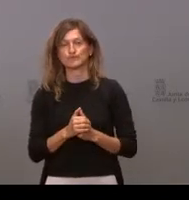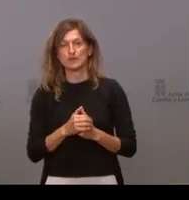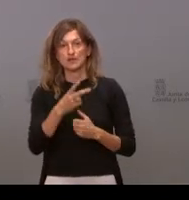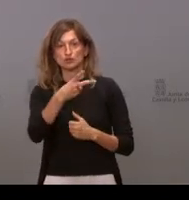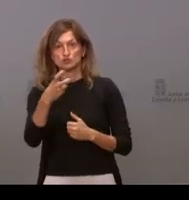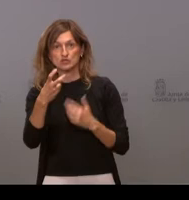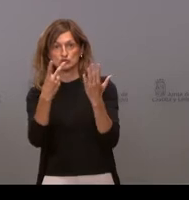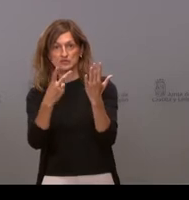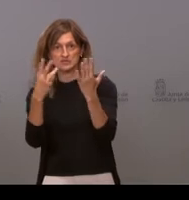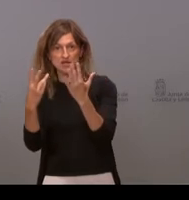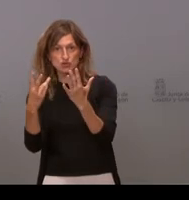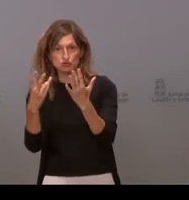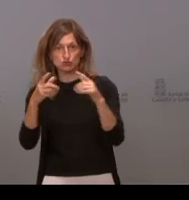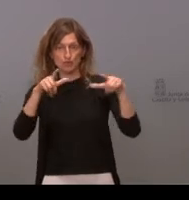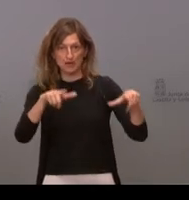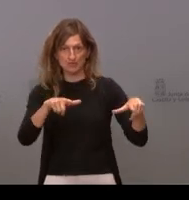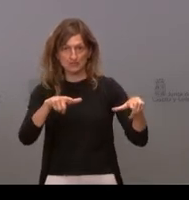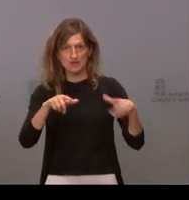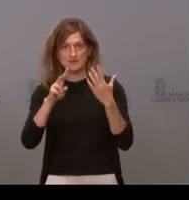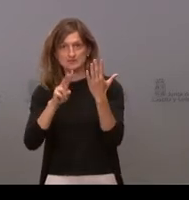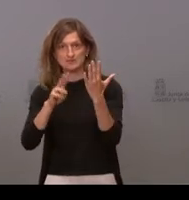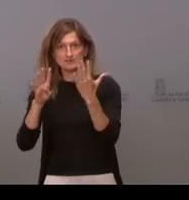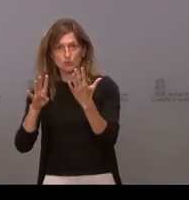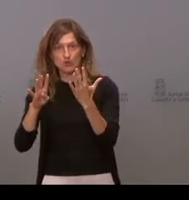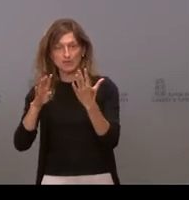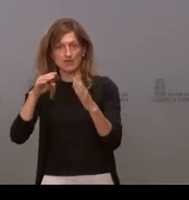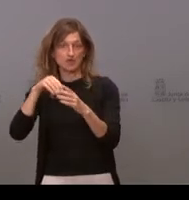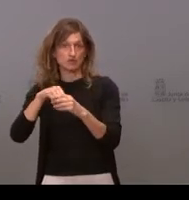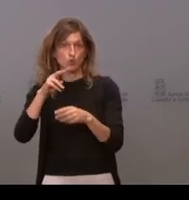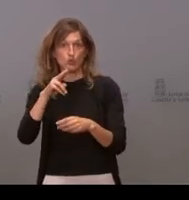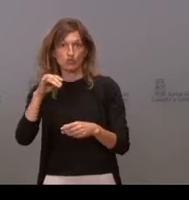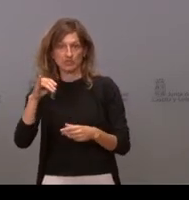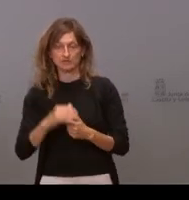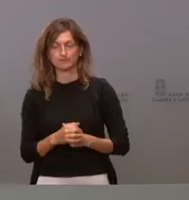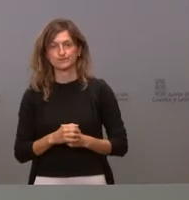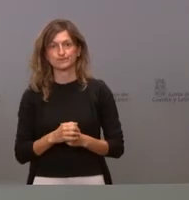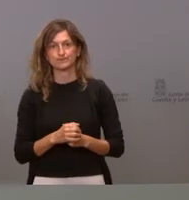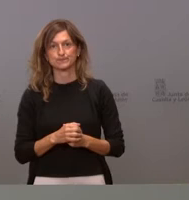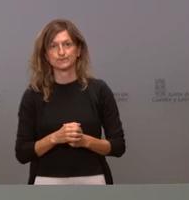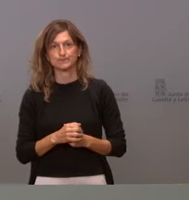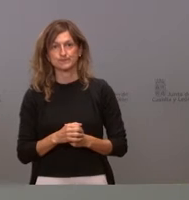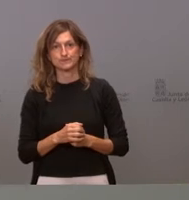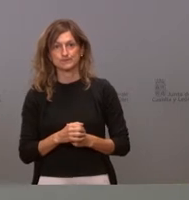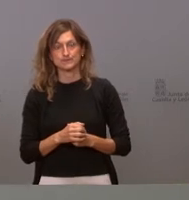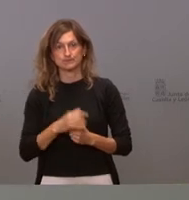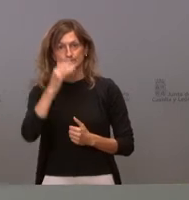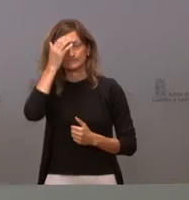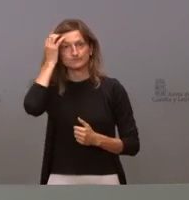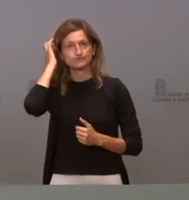278 están en planta y 79 están en unidades de críticos. Pero quizá por